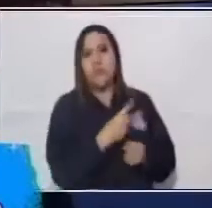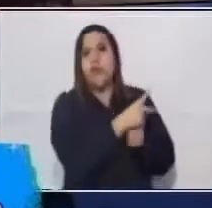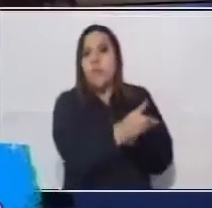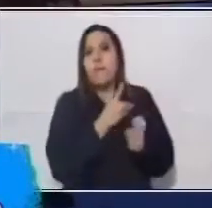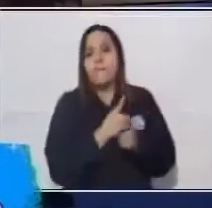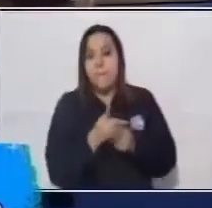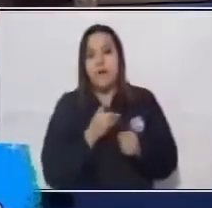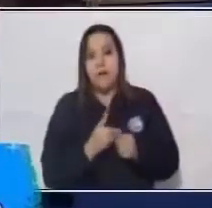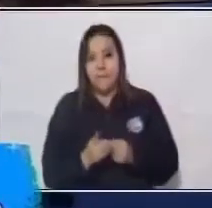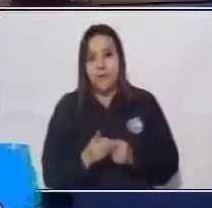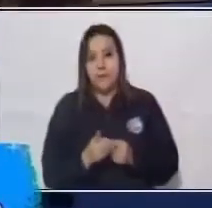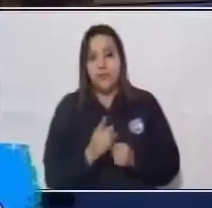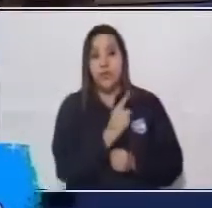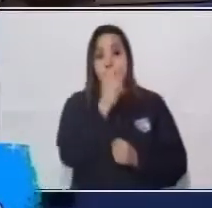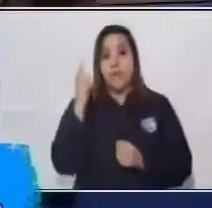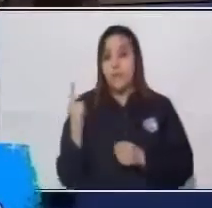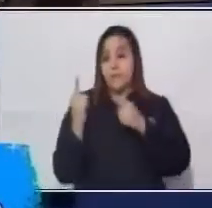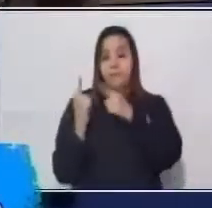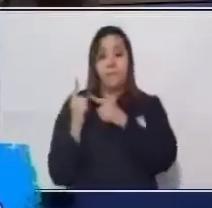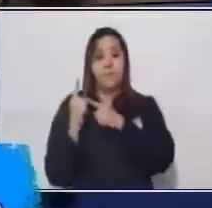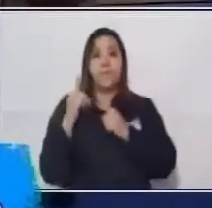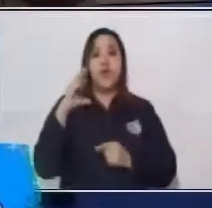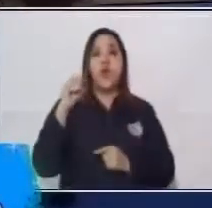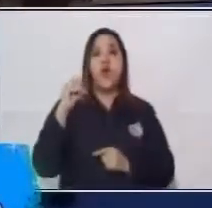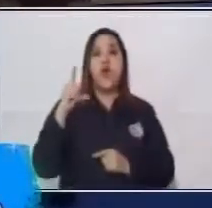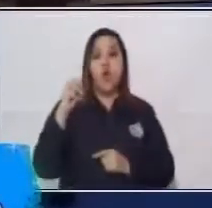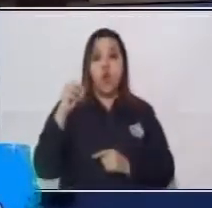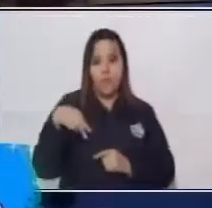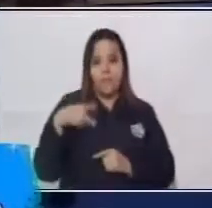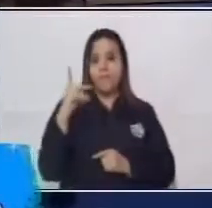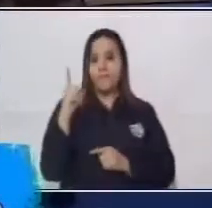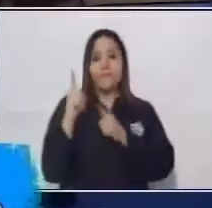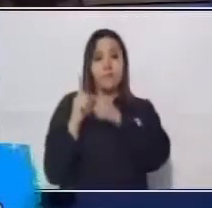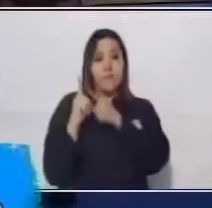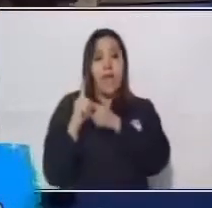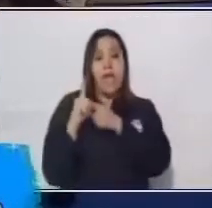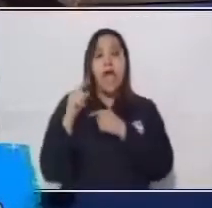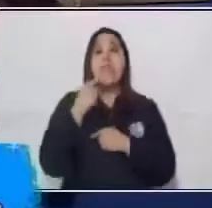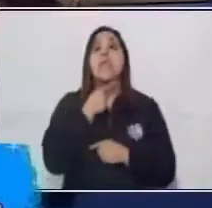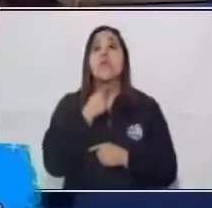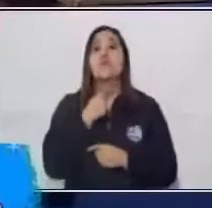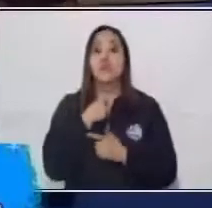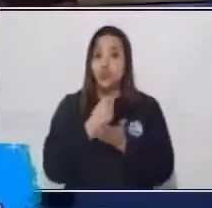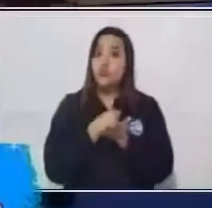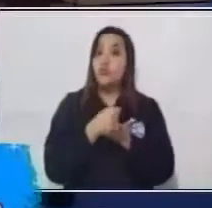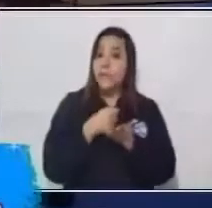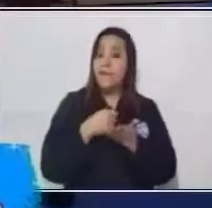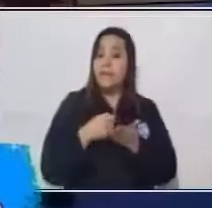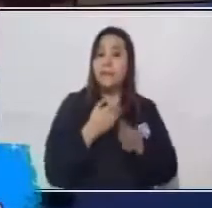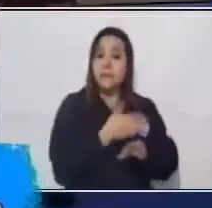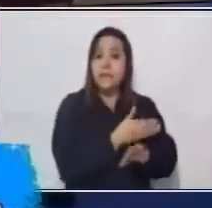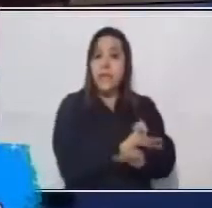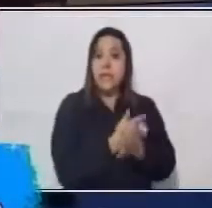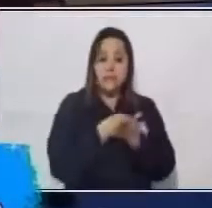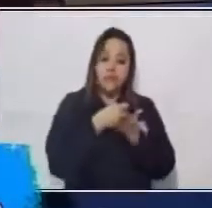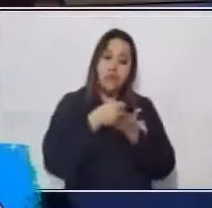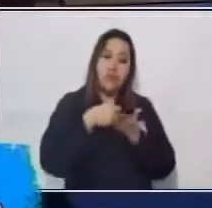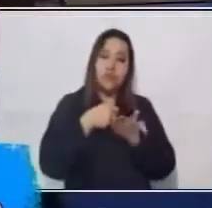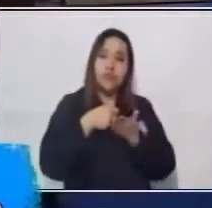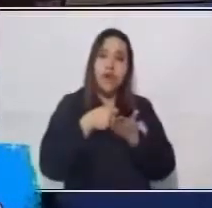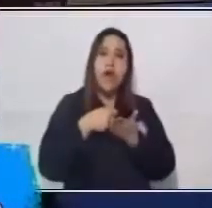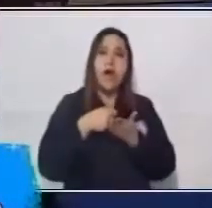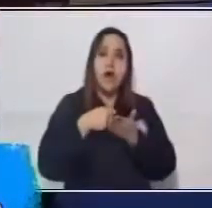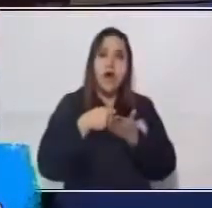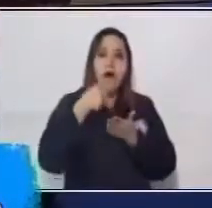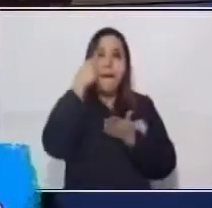pero viene Colón y a él le gustaba escribir. no era un literato, era un navegante, pero se empezaba a